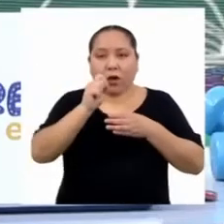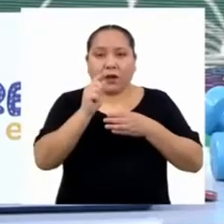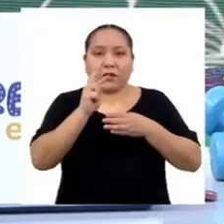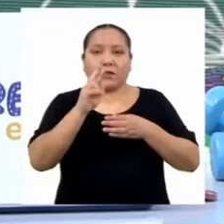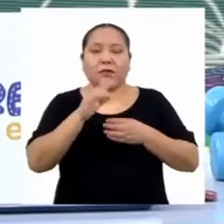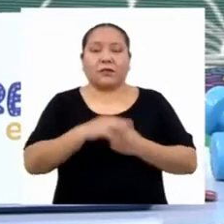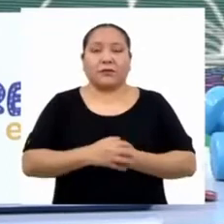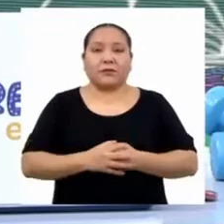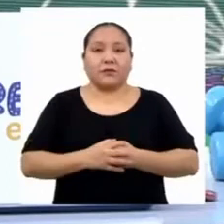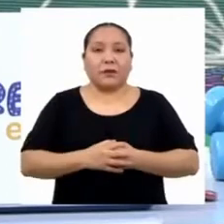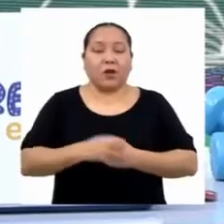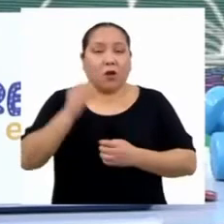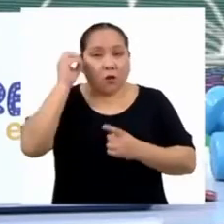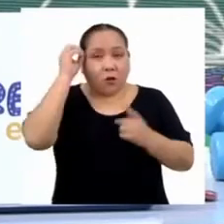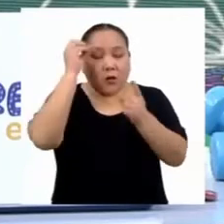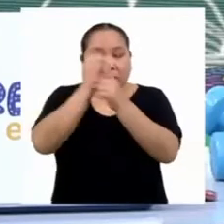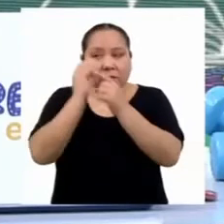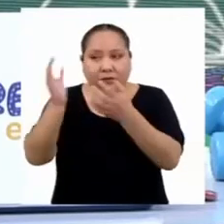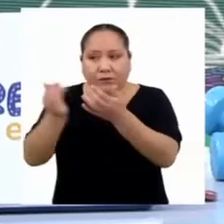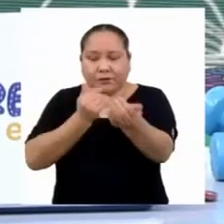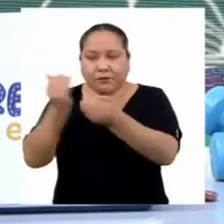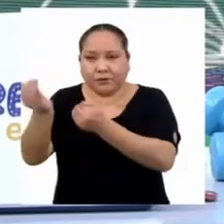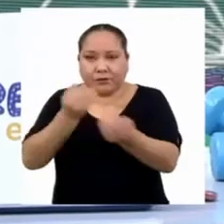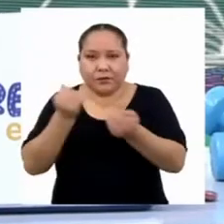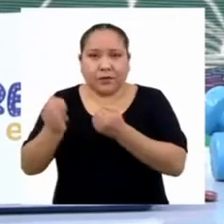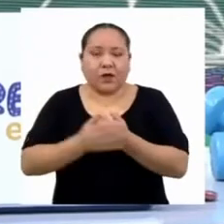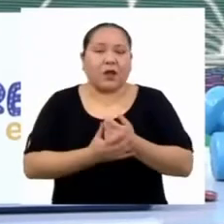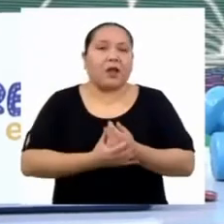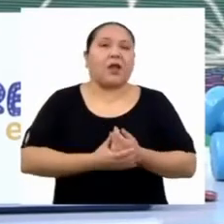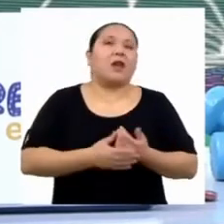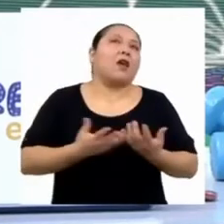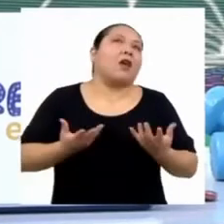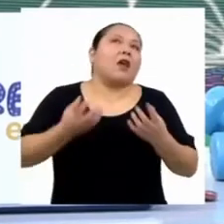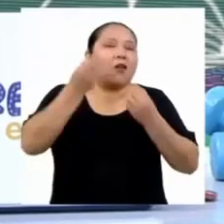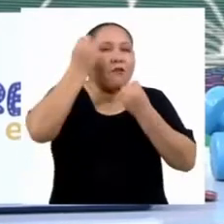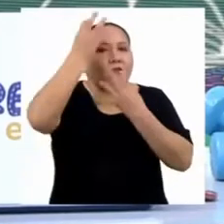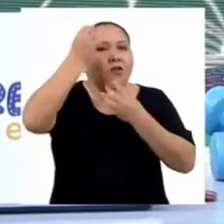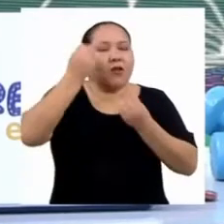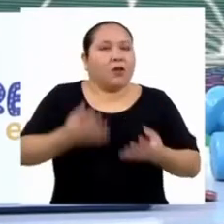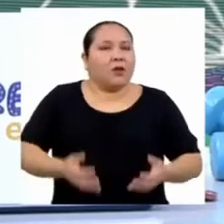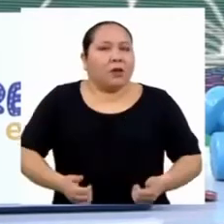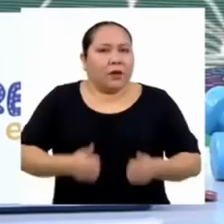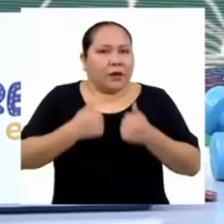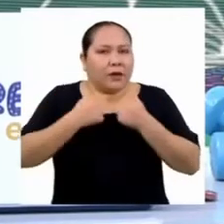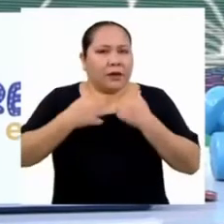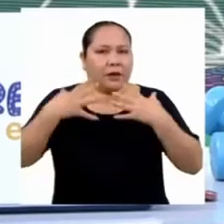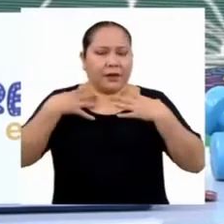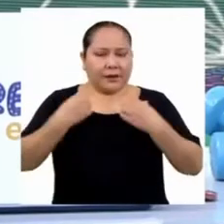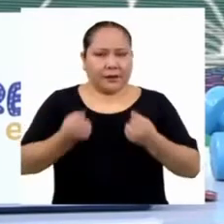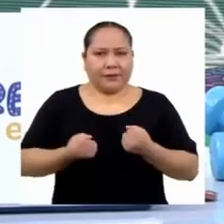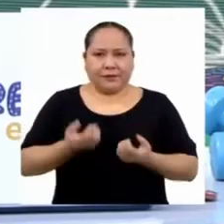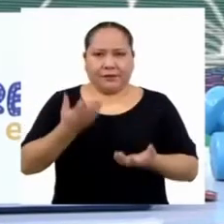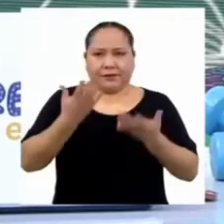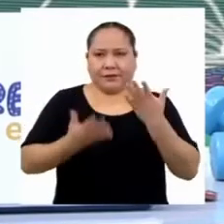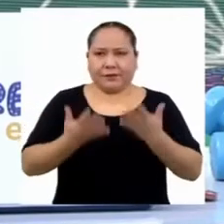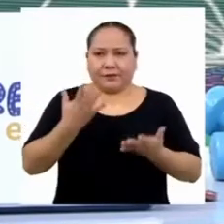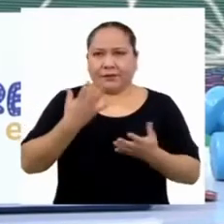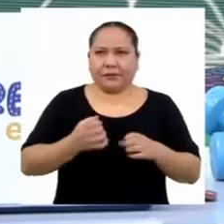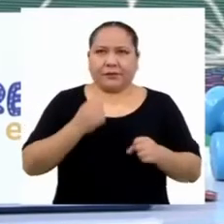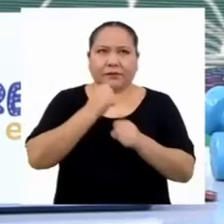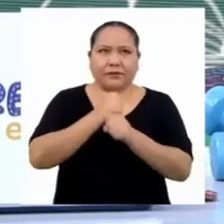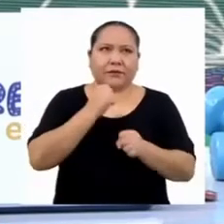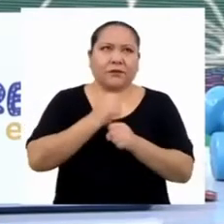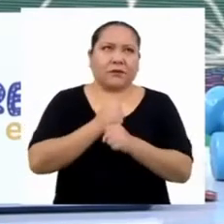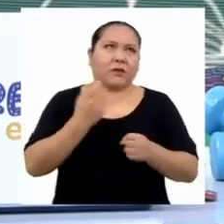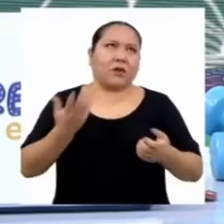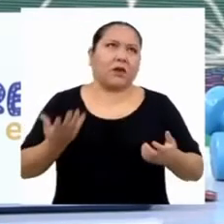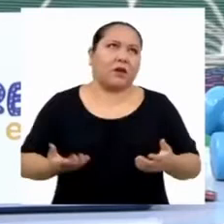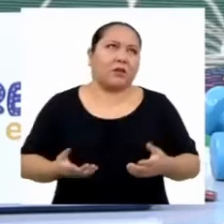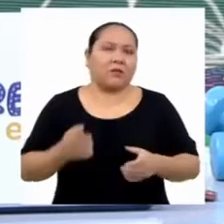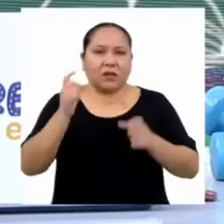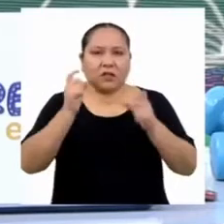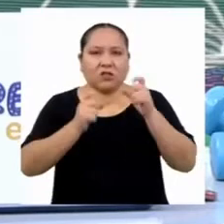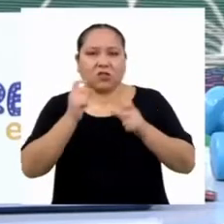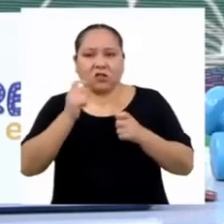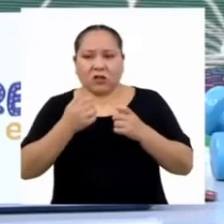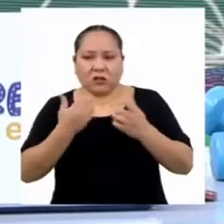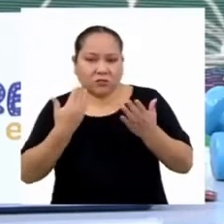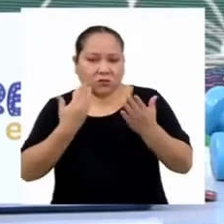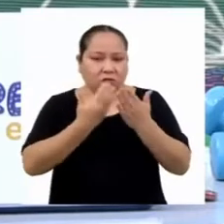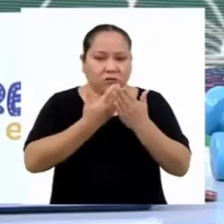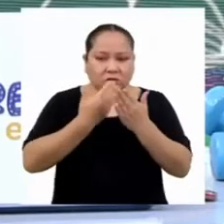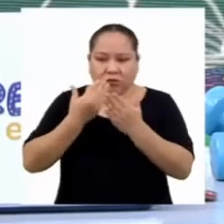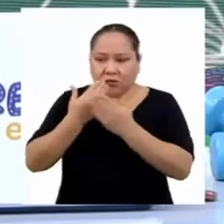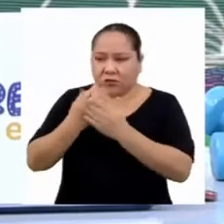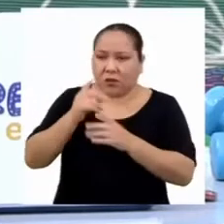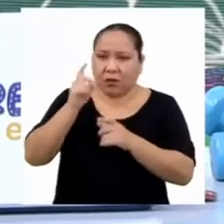recopilar información sobre hábitos de vida saludable. Y posiblemente trabajemos sobre una población cercana, como los integrantes de la